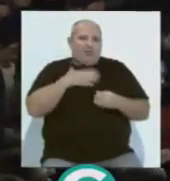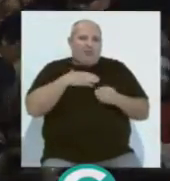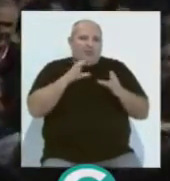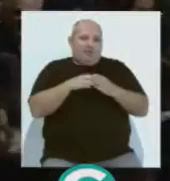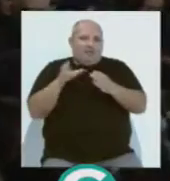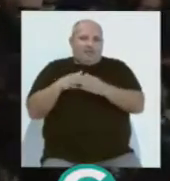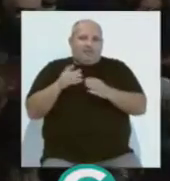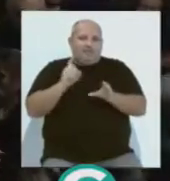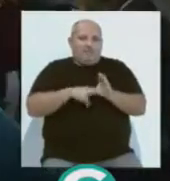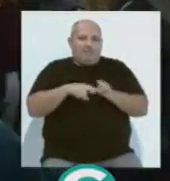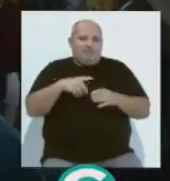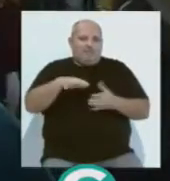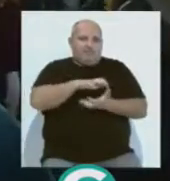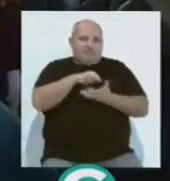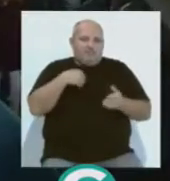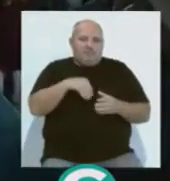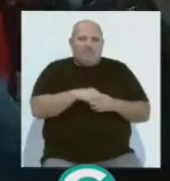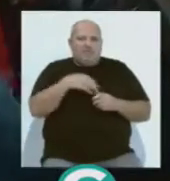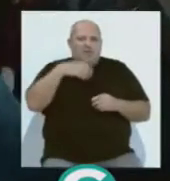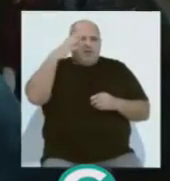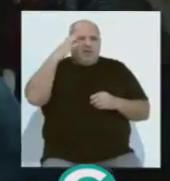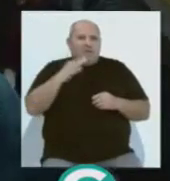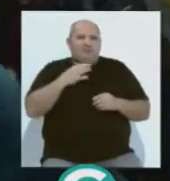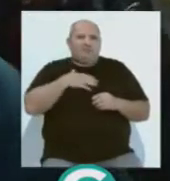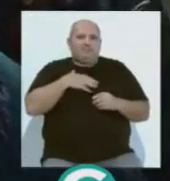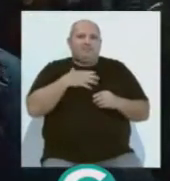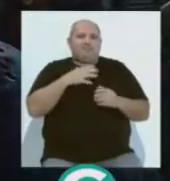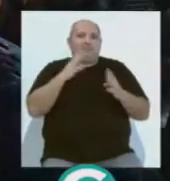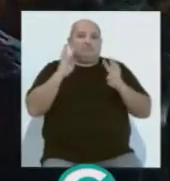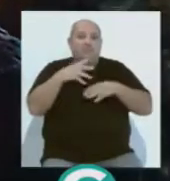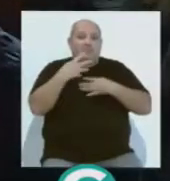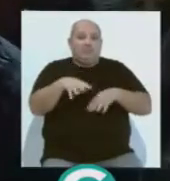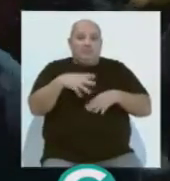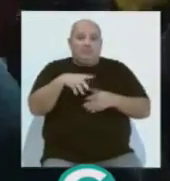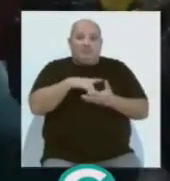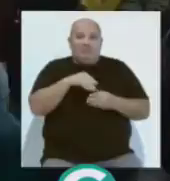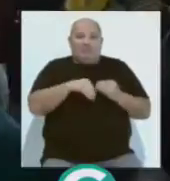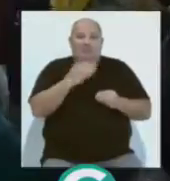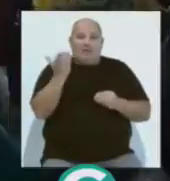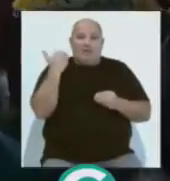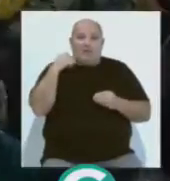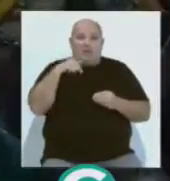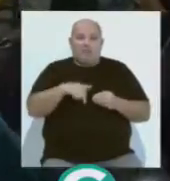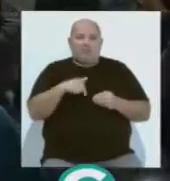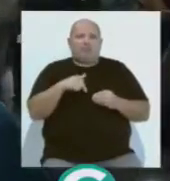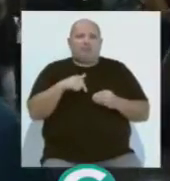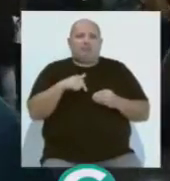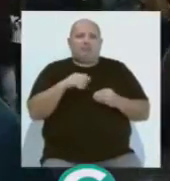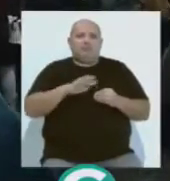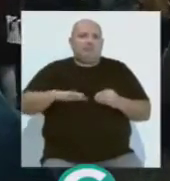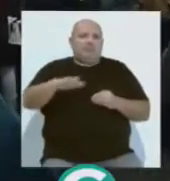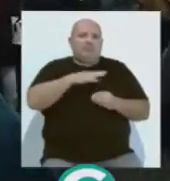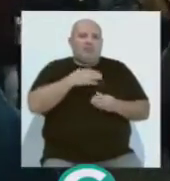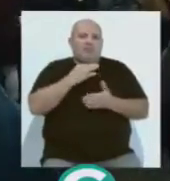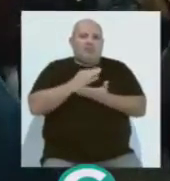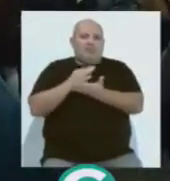colectivos participantes en la protesta. Bueno, yo creo que las concentraciones que se han dado ayer y hoy en todas las grandes